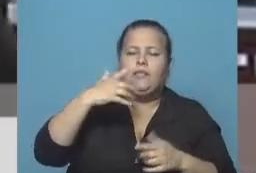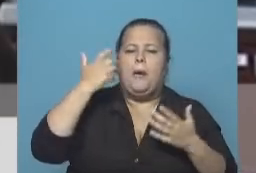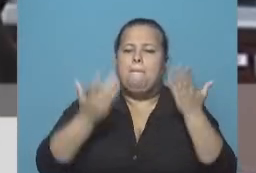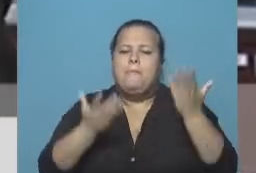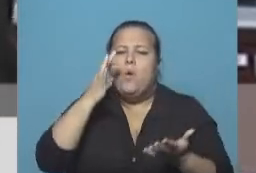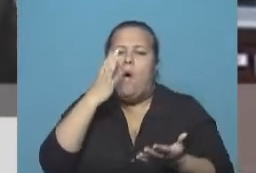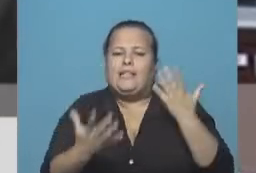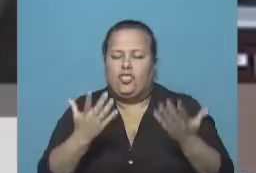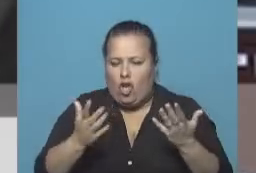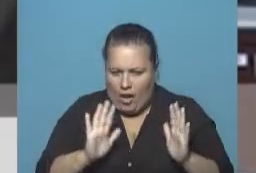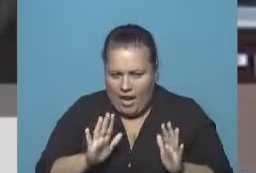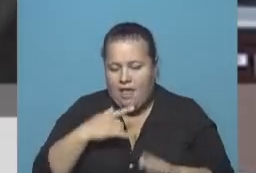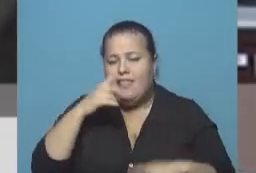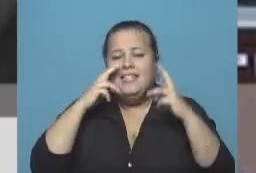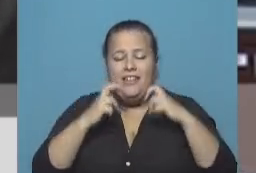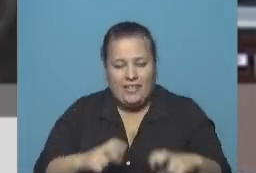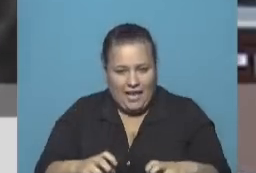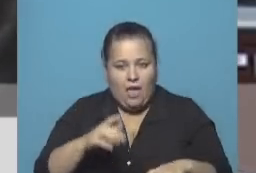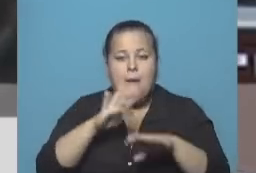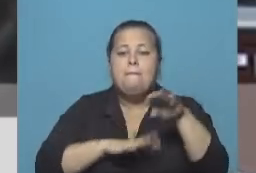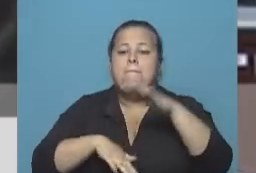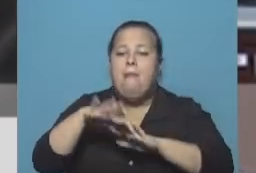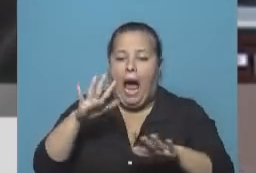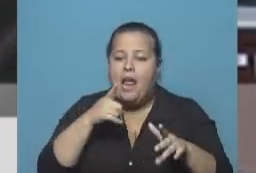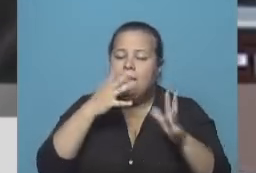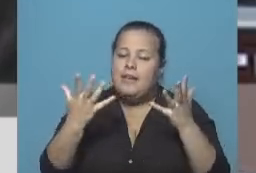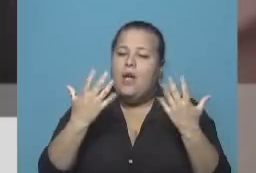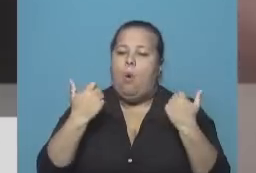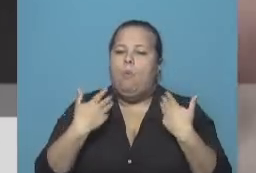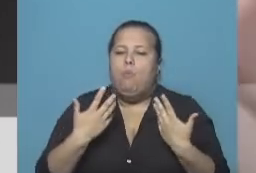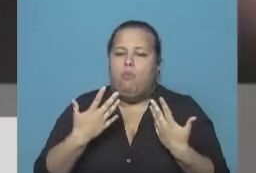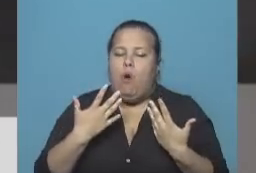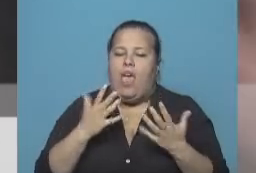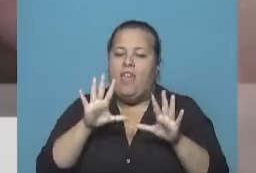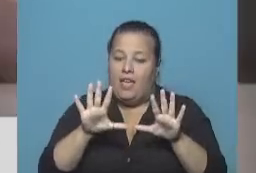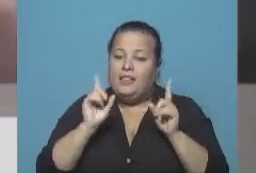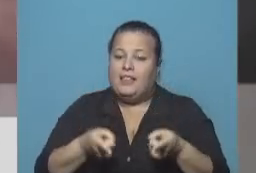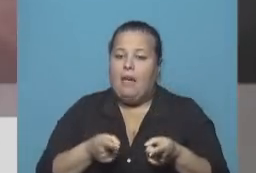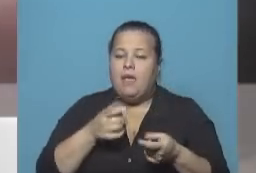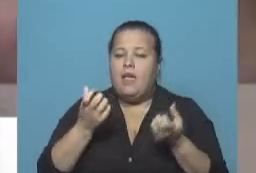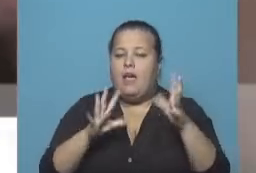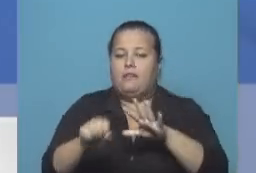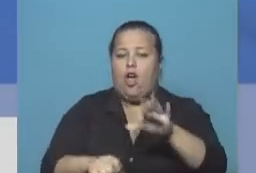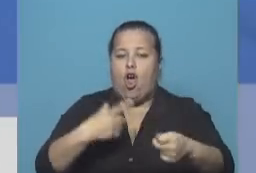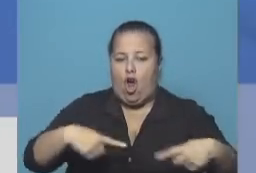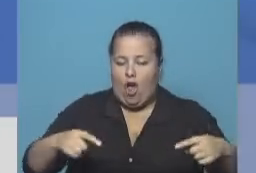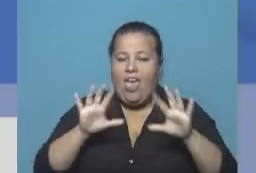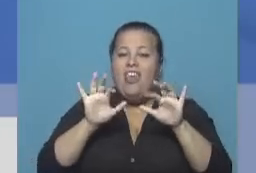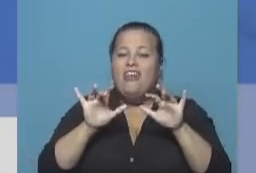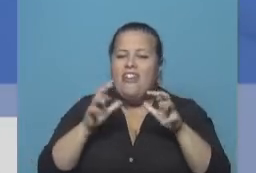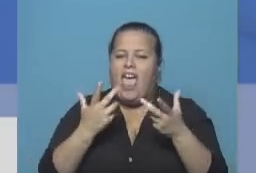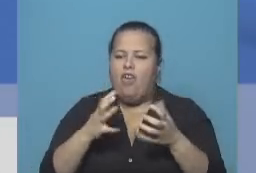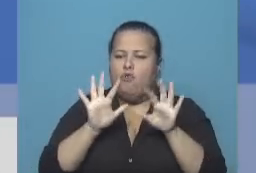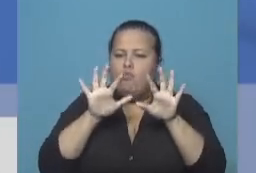45 kilos. Según los investigadores humanos permiten suponer que tenían la capacidad inclusive de manejar útiles, sus dedos estaban